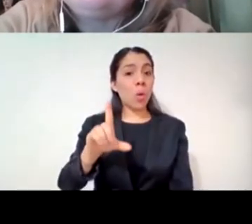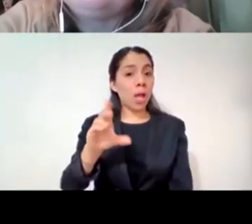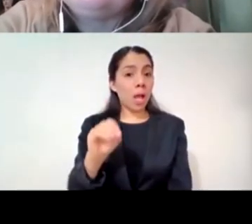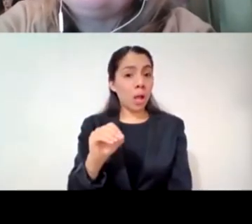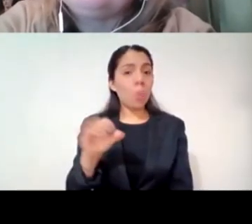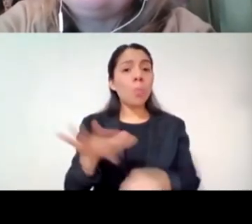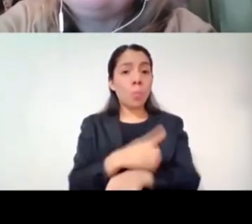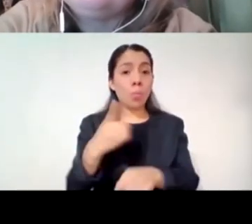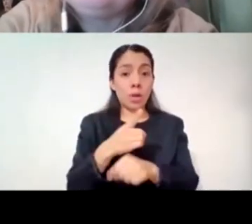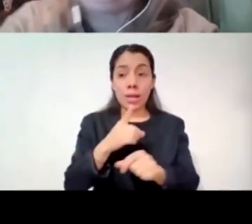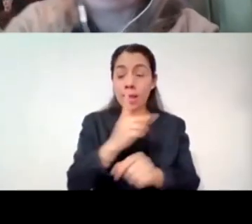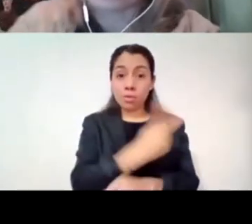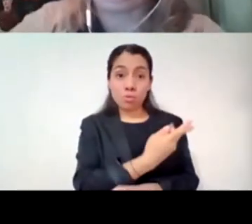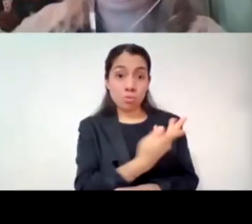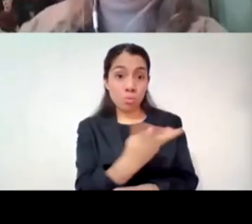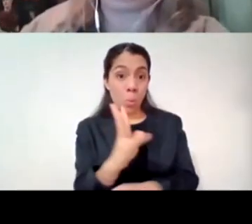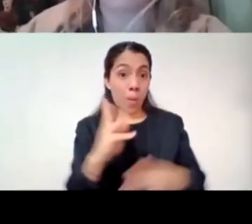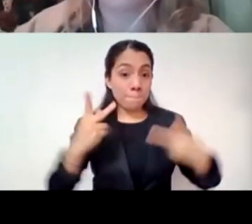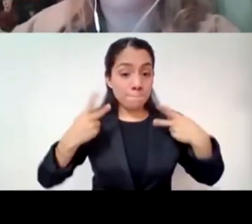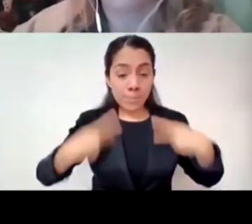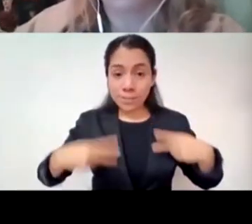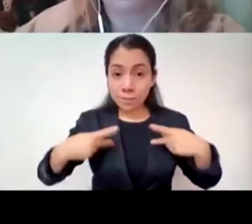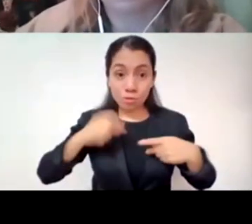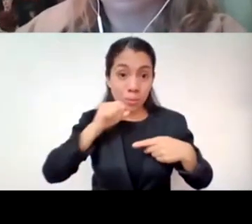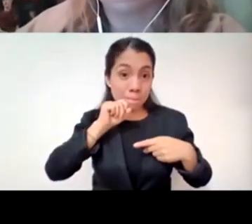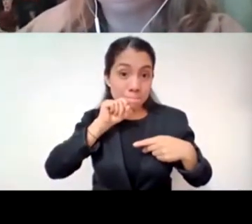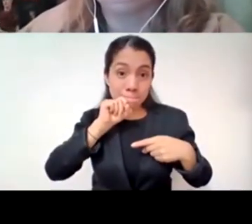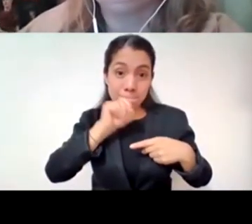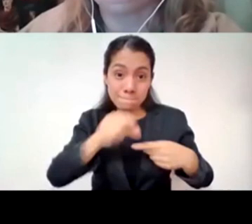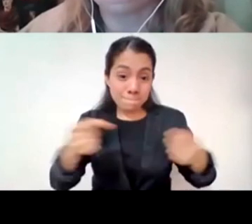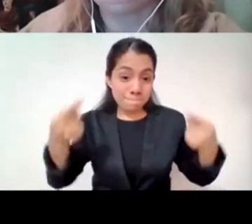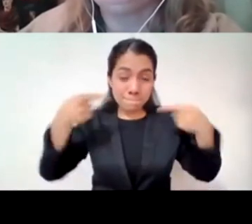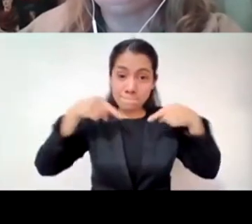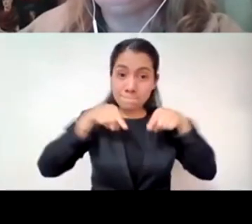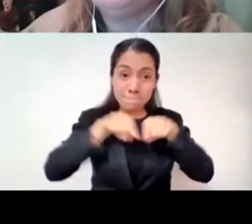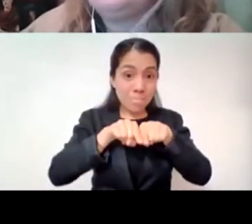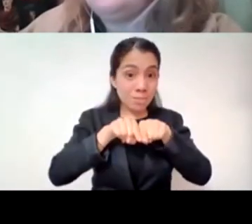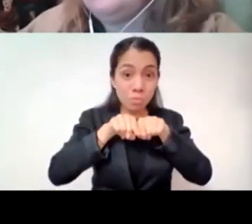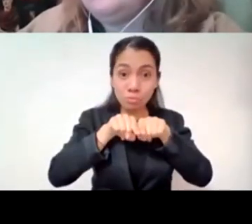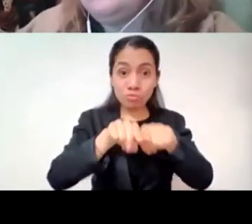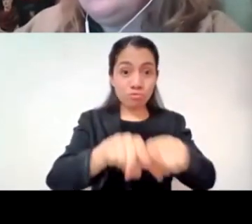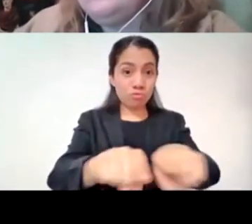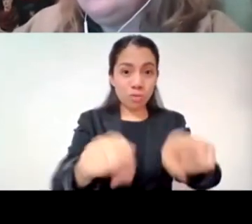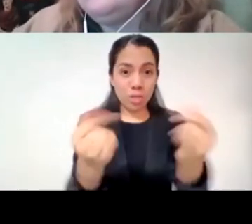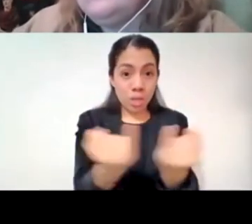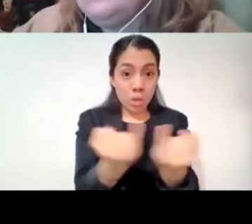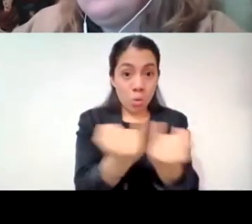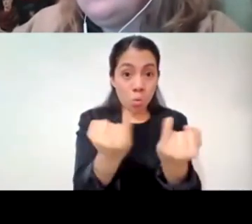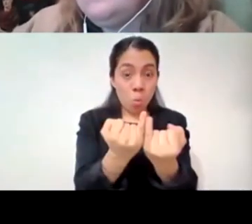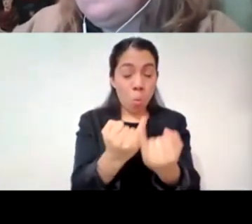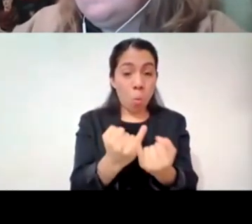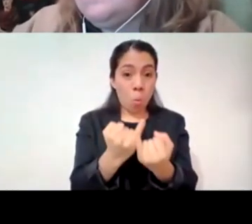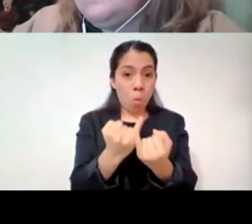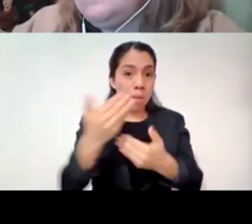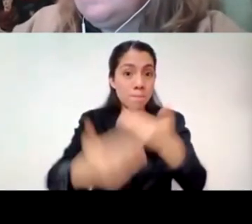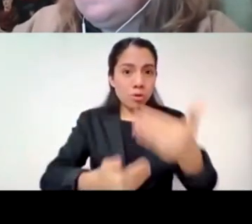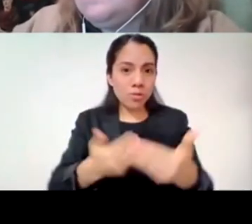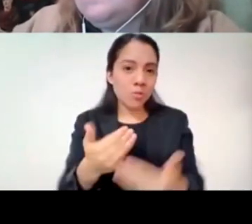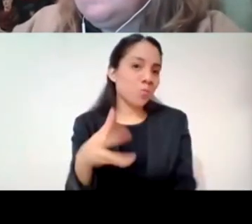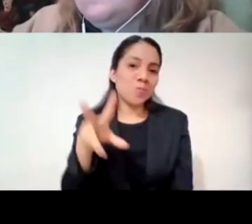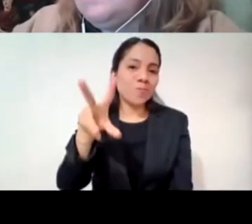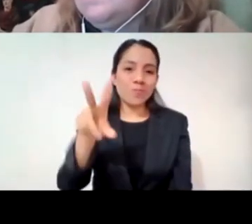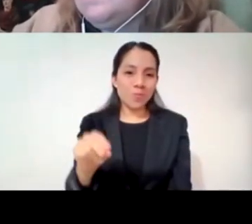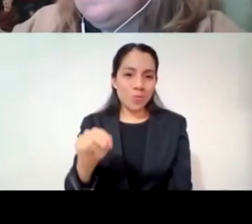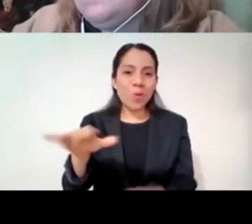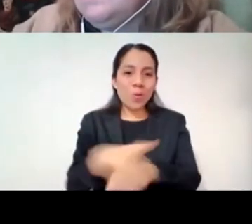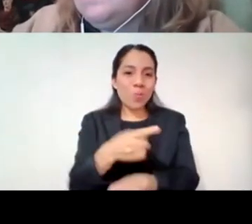por la misma línea ni todos necesitamos lo mismo por eso quería empezar con este tema de la diversidad lo cierto lo es que en un principio en